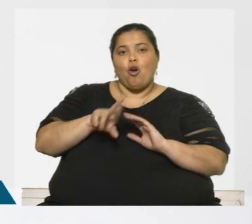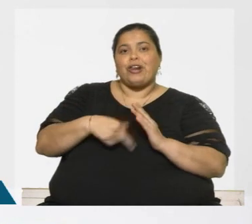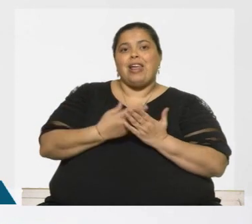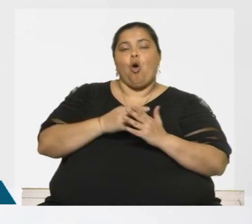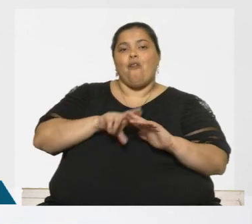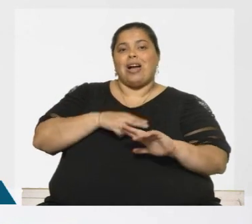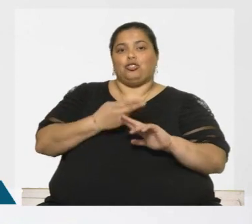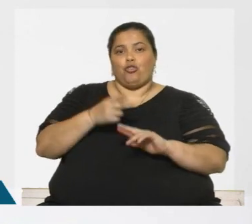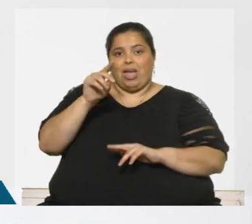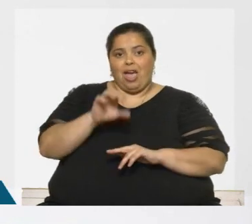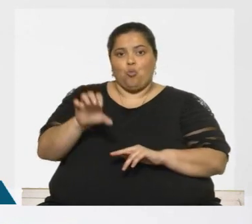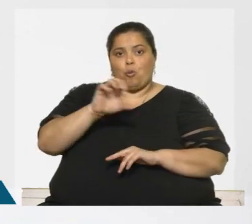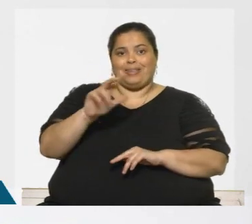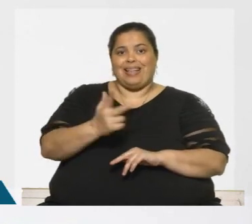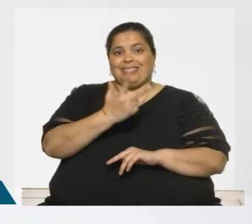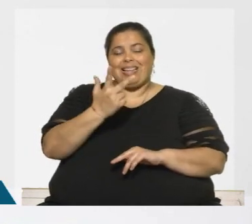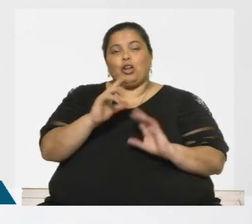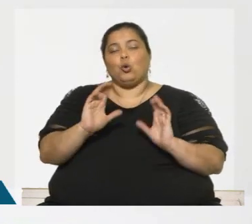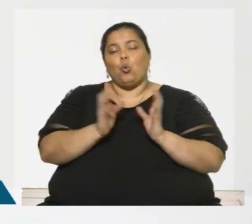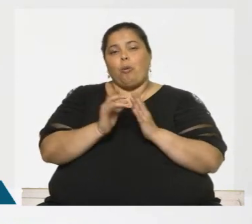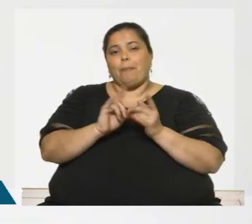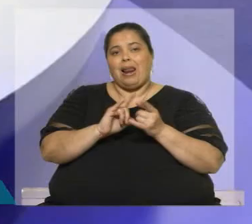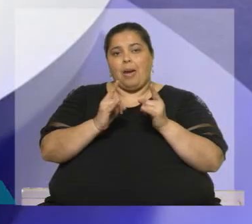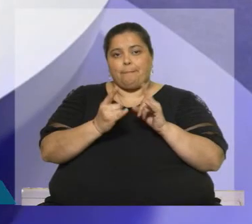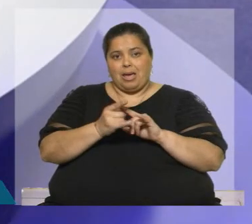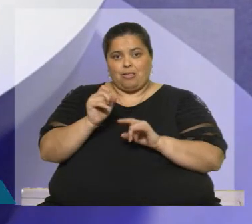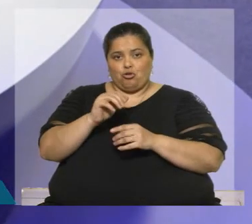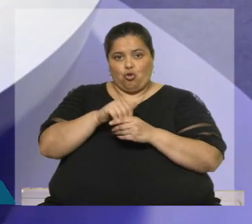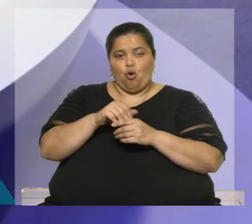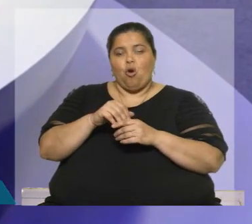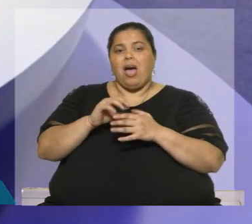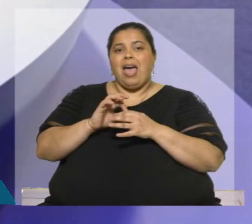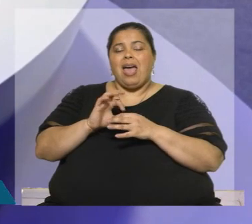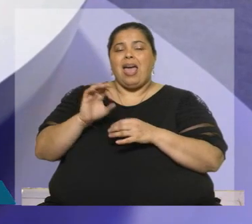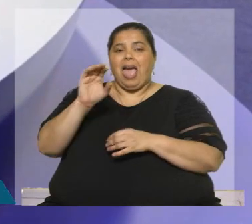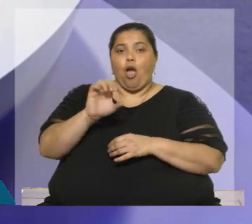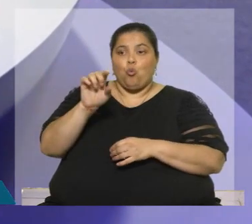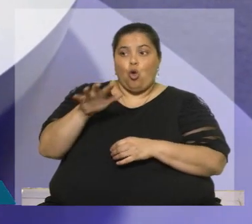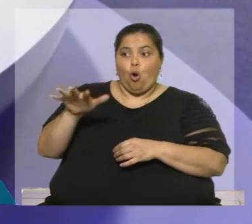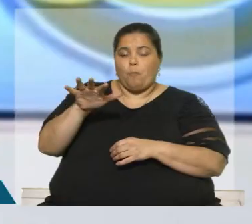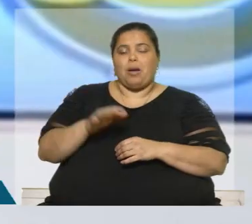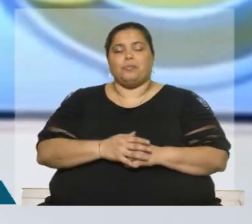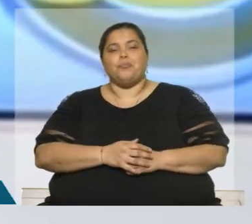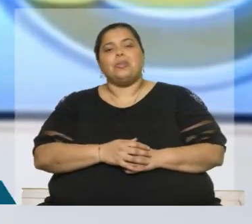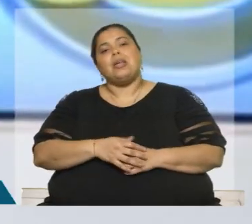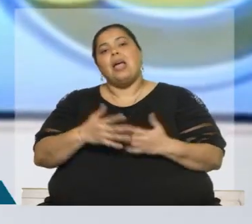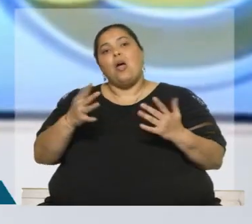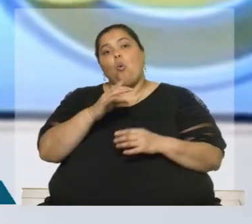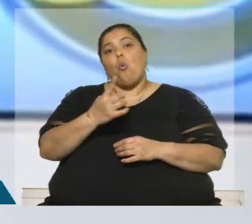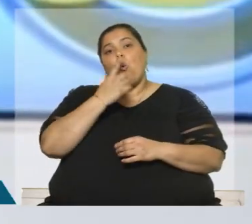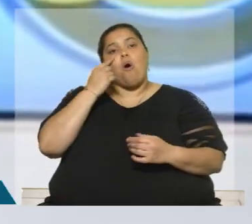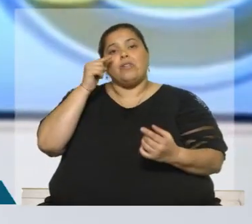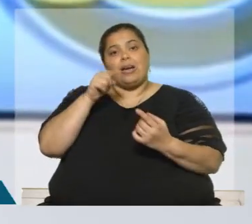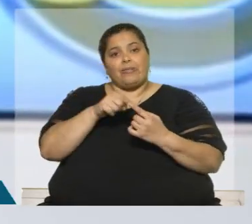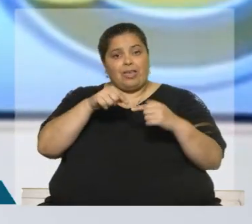tercer grupo parlamentario de la Eurocámara en números de escaños y que aglutina a las formaciones liberales europeas. Uno de sus objetivos